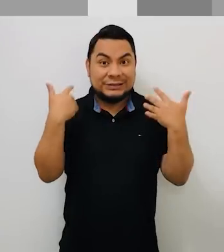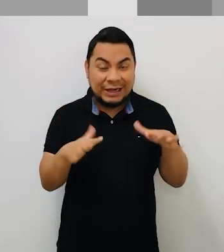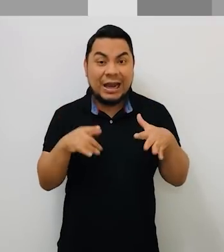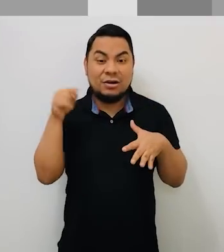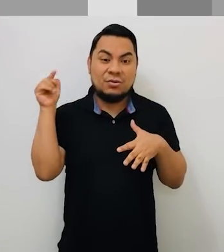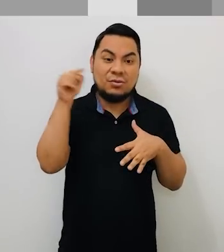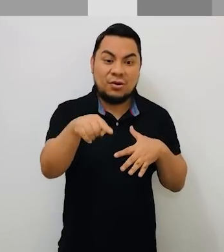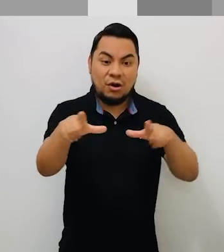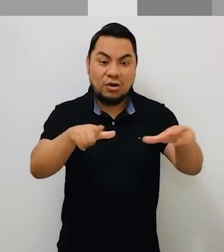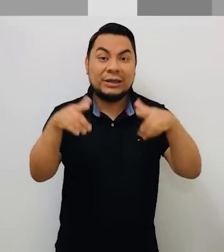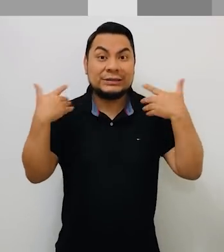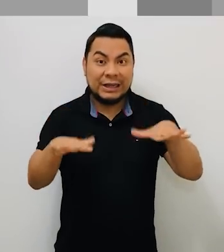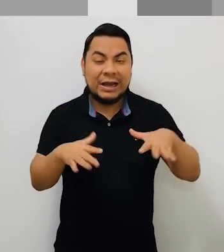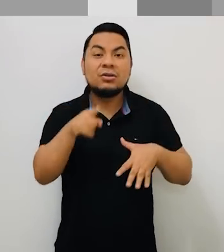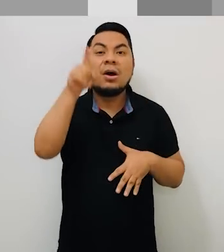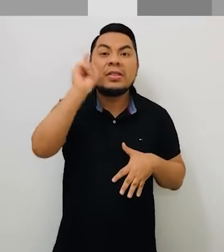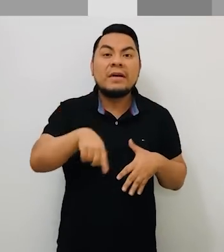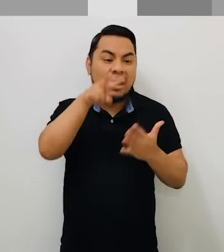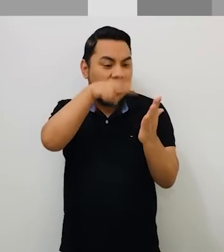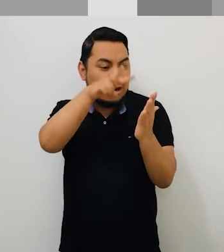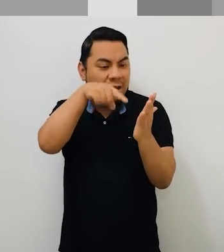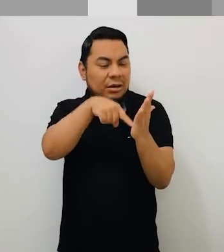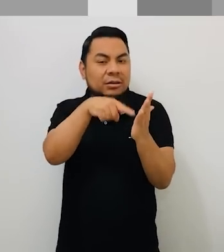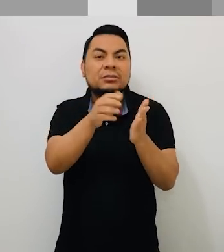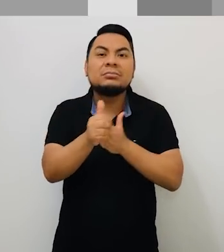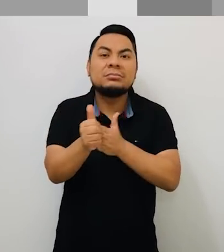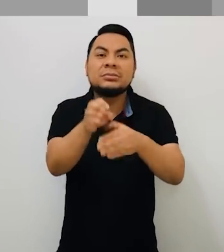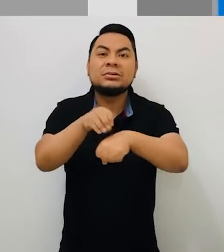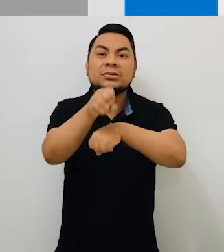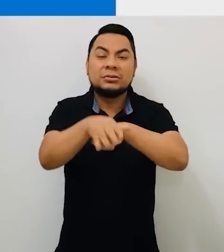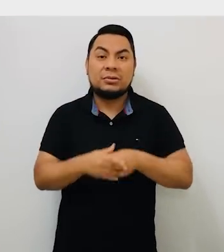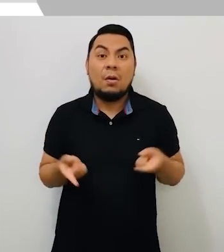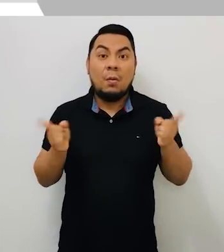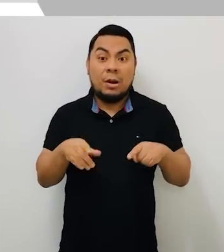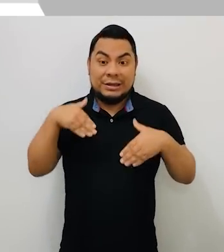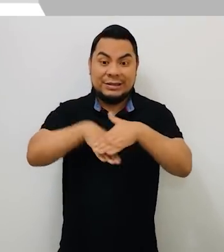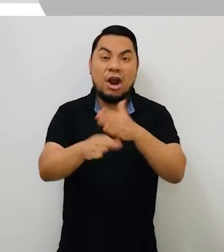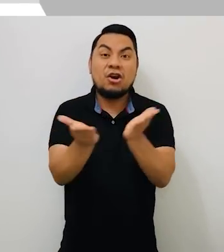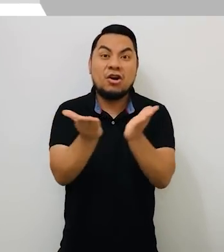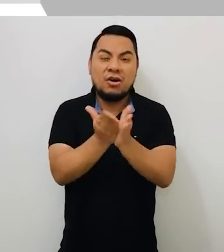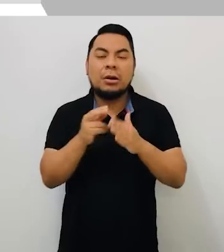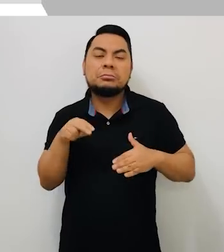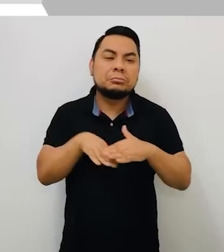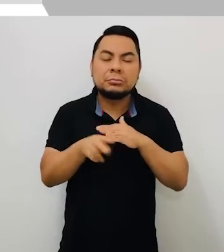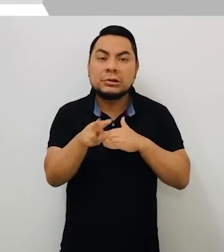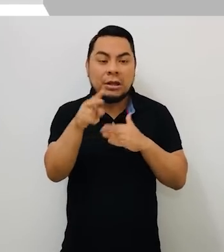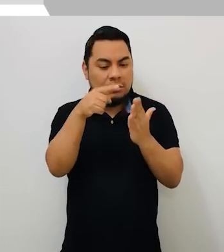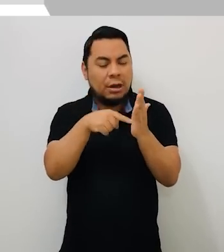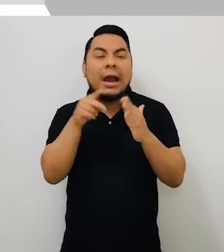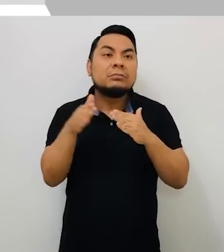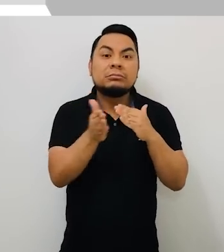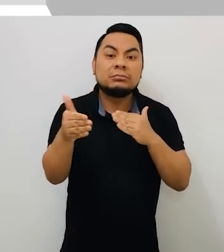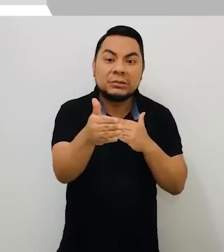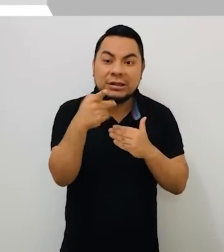Una vez que te encuentres en el local, deberás leer los carteles de orientación. Cuando llegues a tu aula de votación,